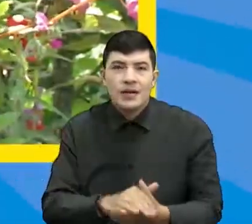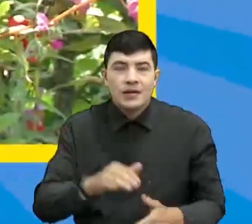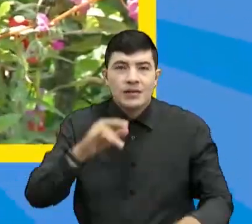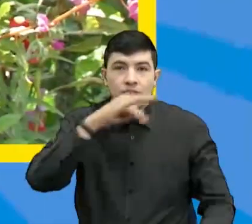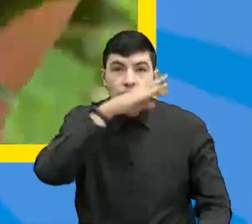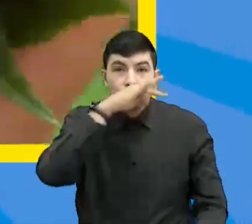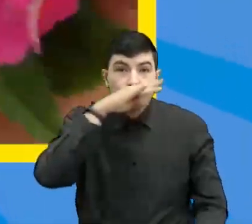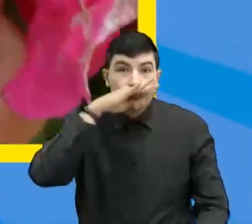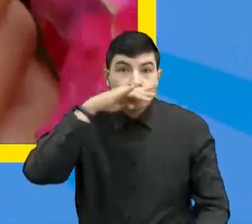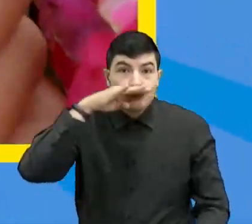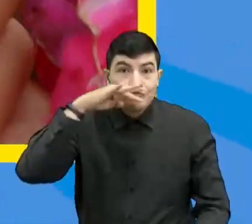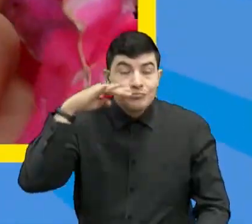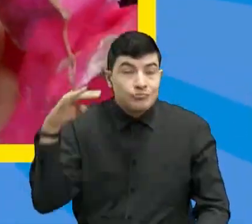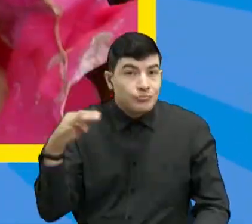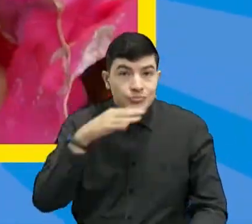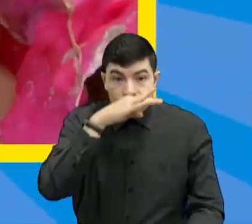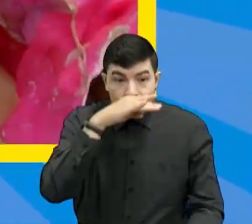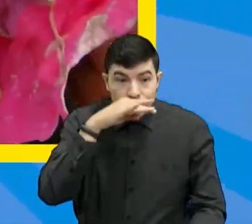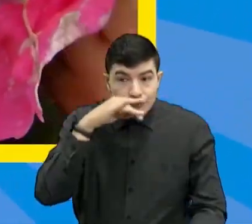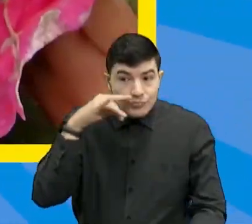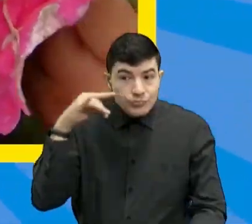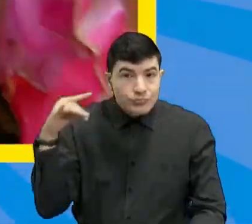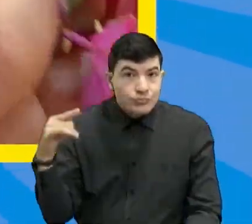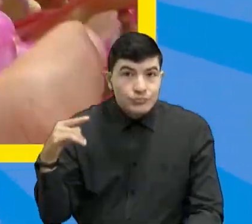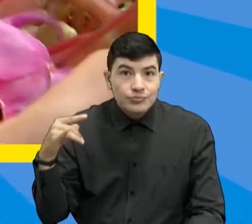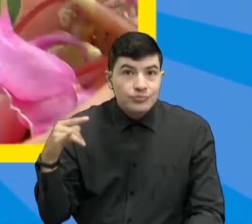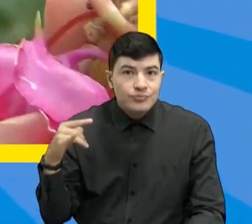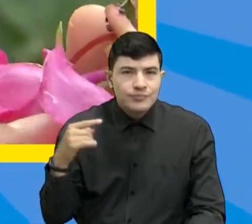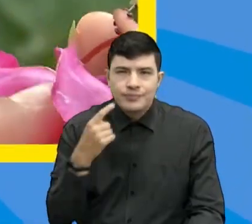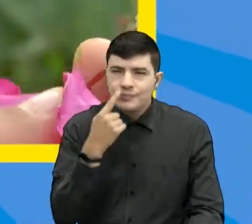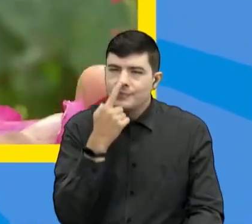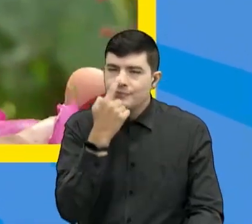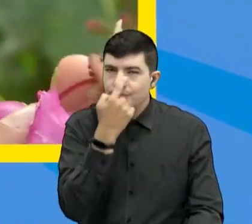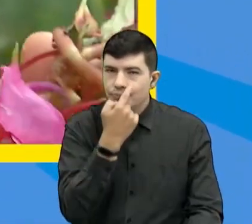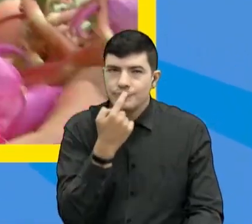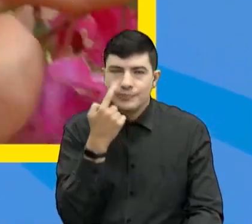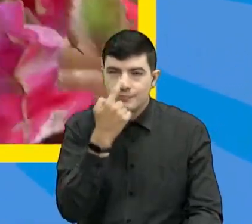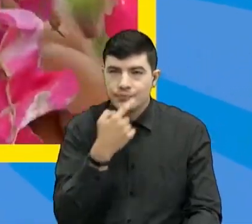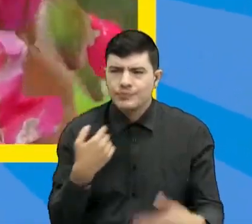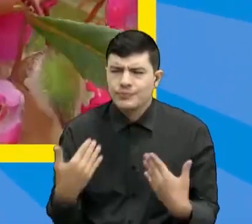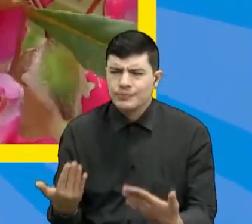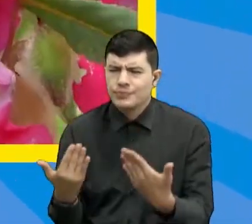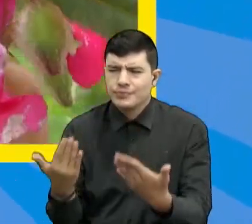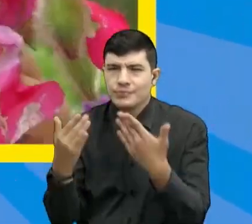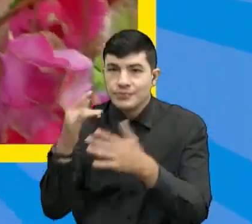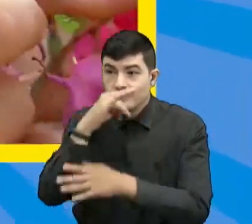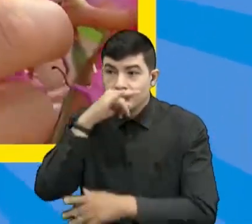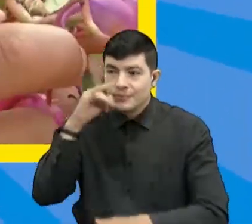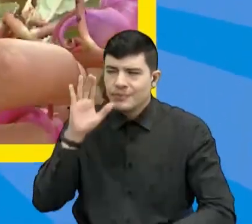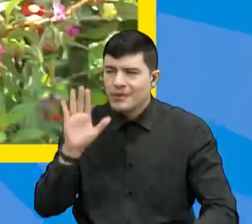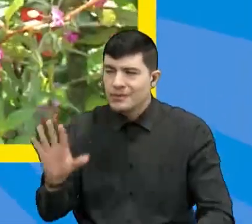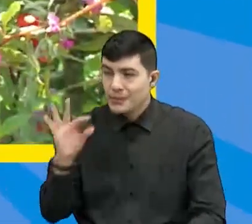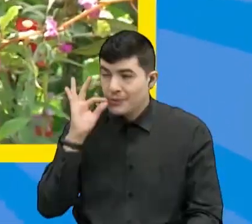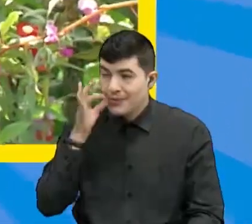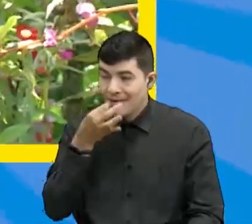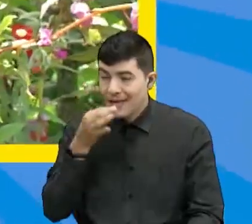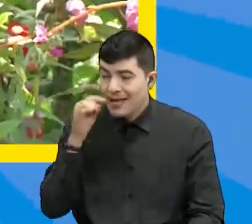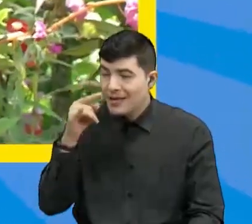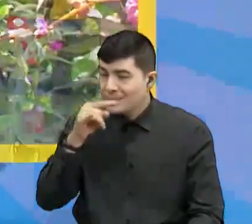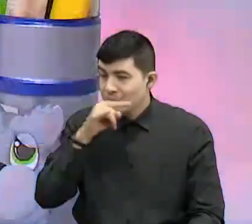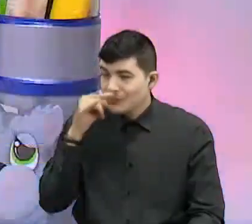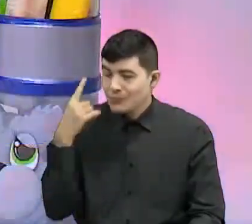olfato. El olfato. Alacarachas, mi querida Arianita, sirve para oler esa deliciosa loción que estás utilizando.